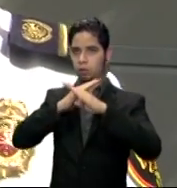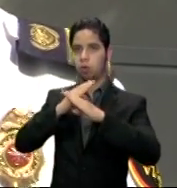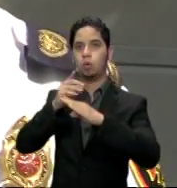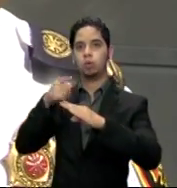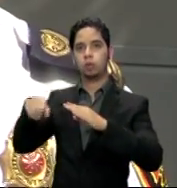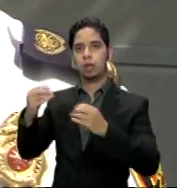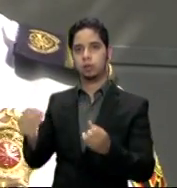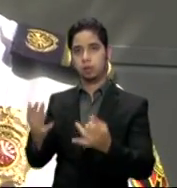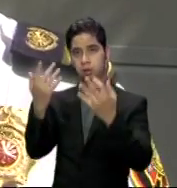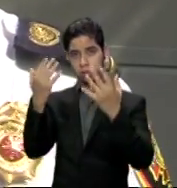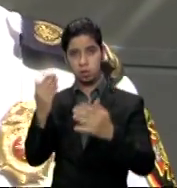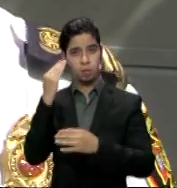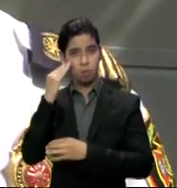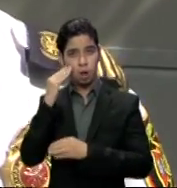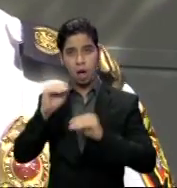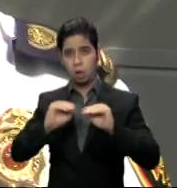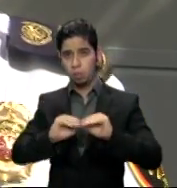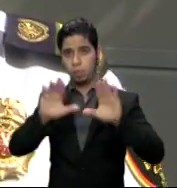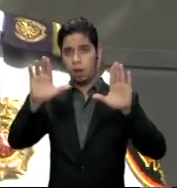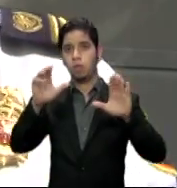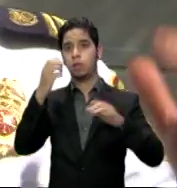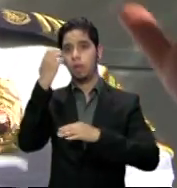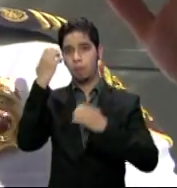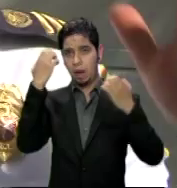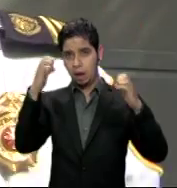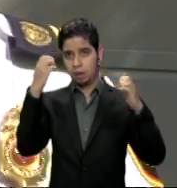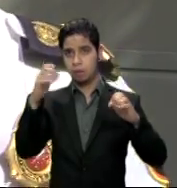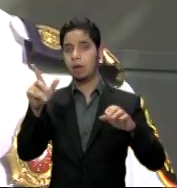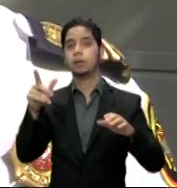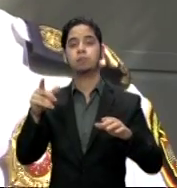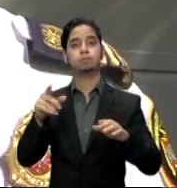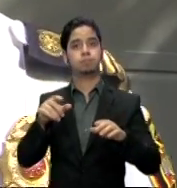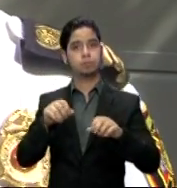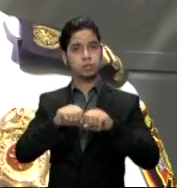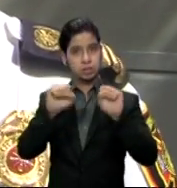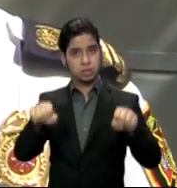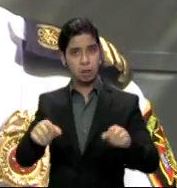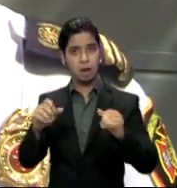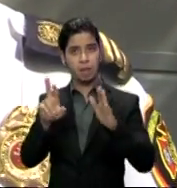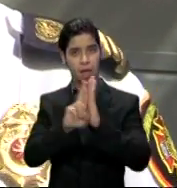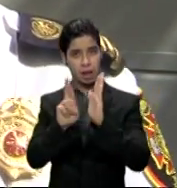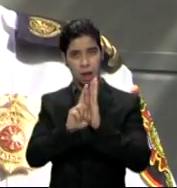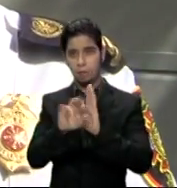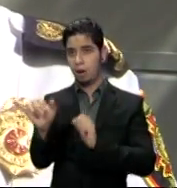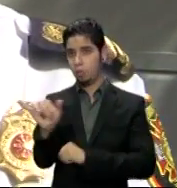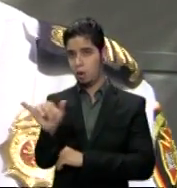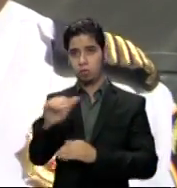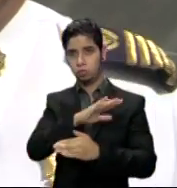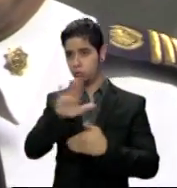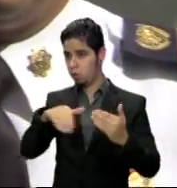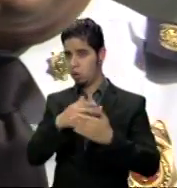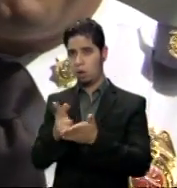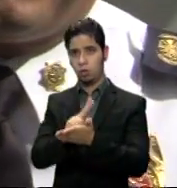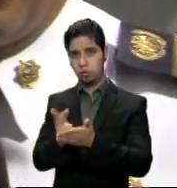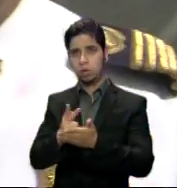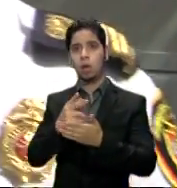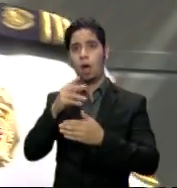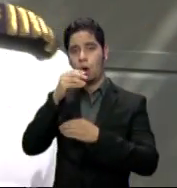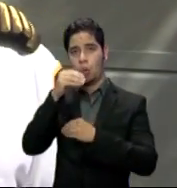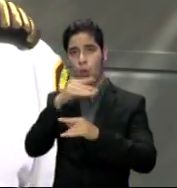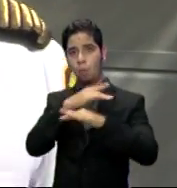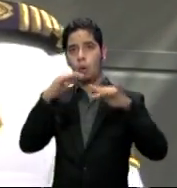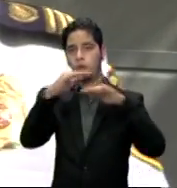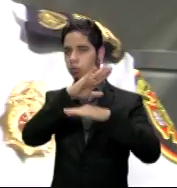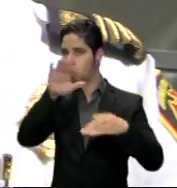Entiéndase, el alumbrado de emergencia, sistema de alarma, sistema de supresión de incendios en la cocina. Es fundamental hacer esta inspección